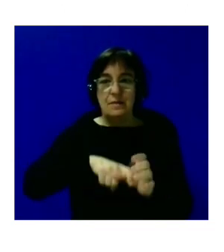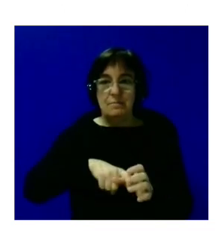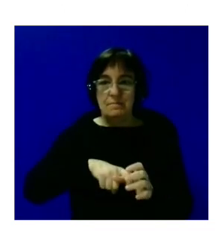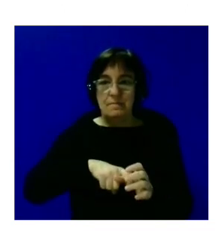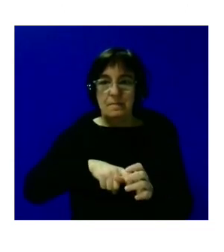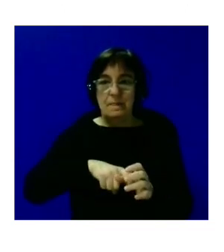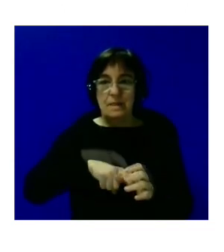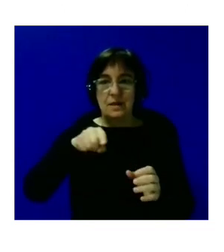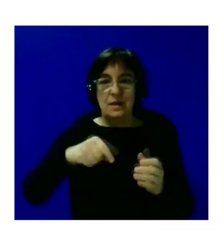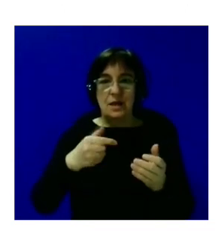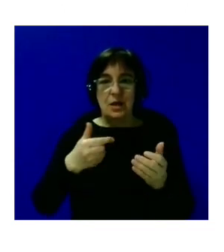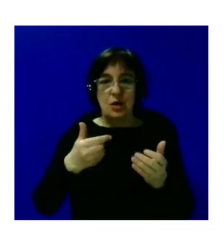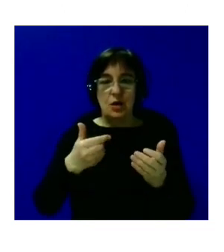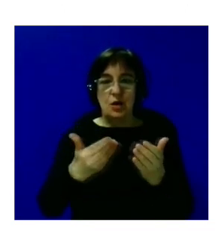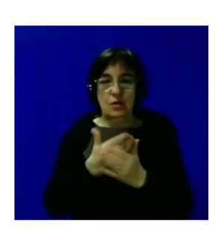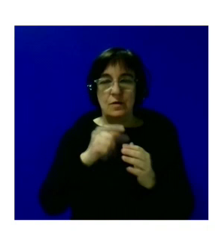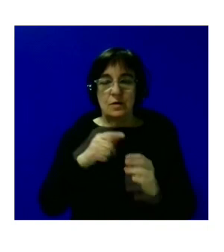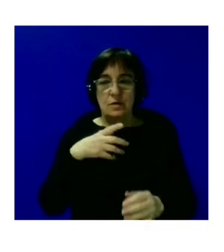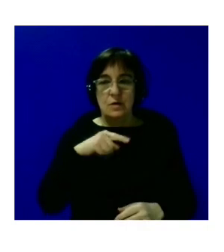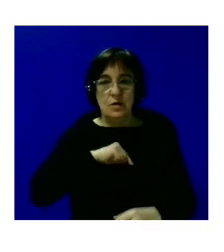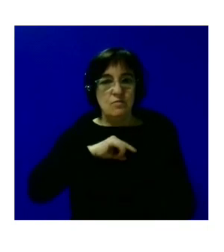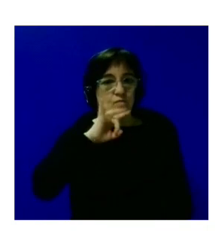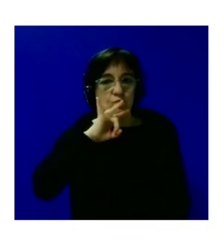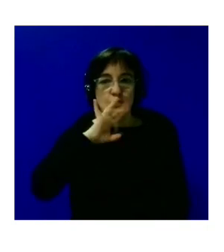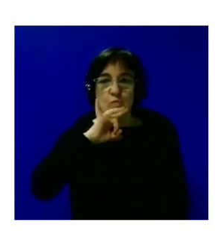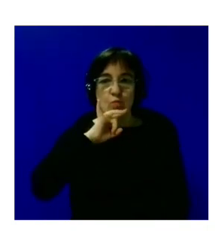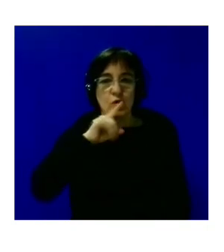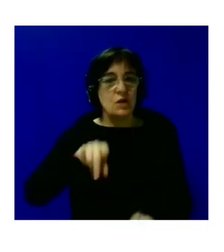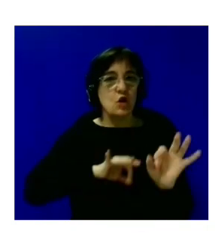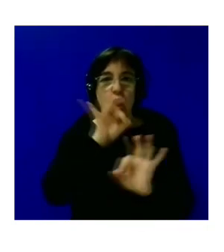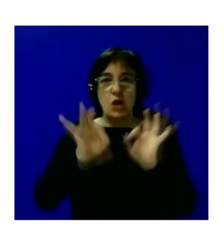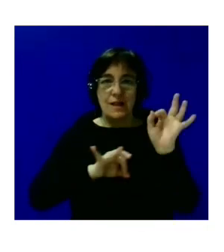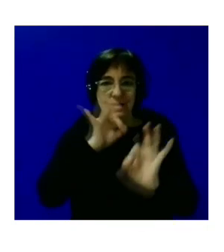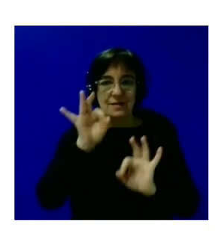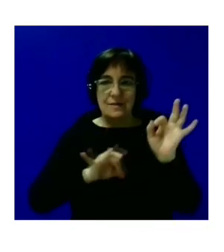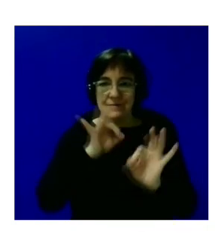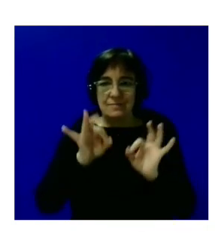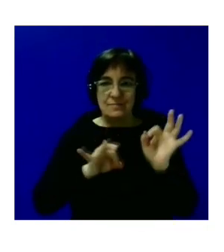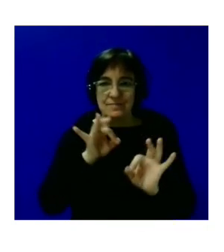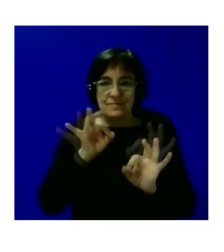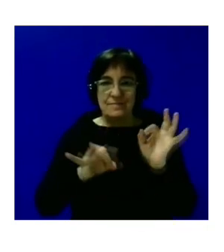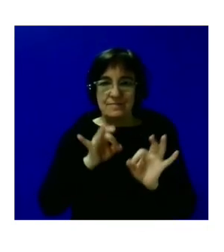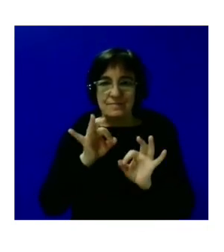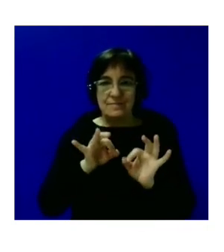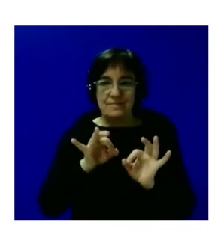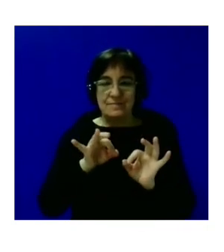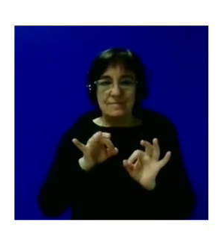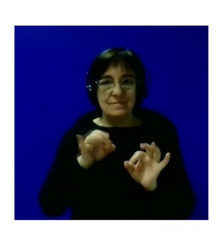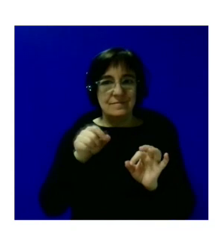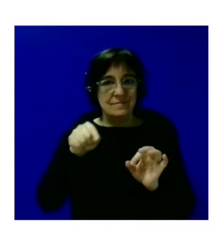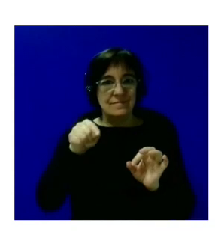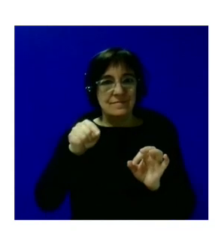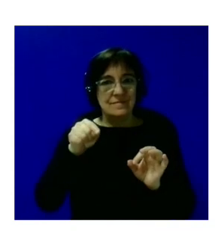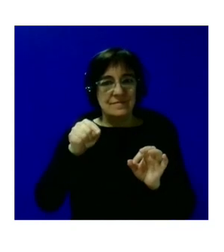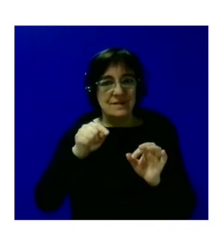jornada yo estoy muy contenta de que se haya organizado este tipo de de actividad porque creo que es